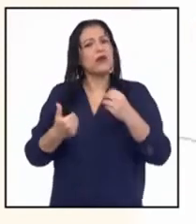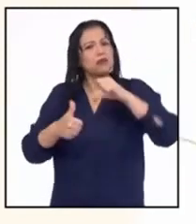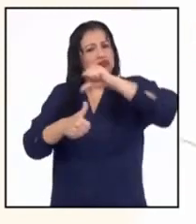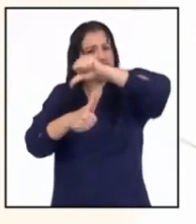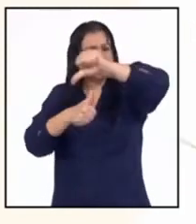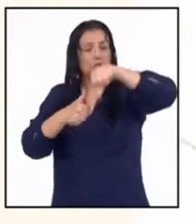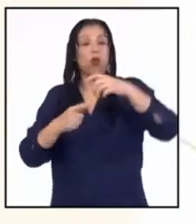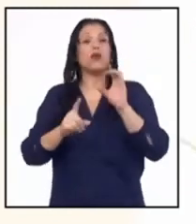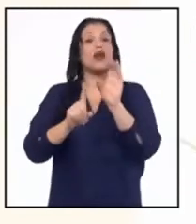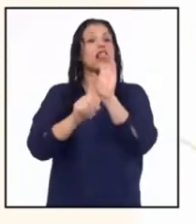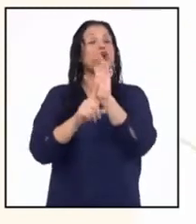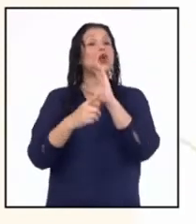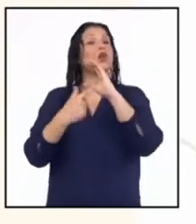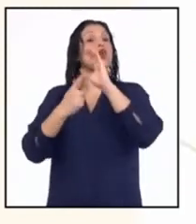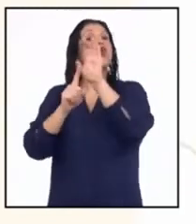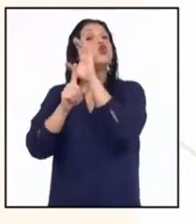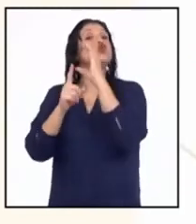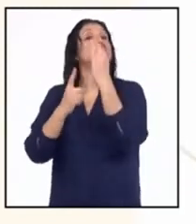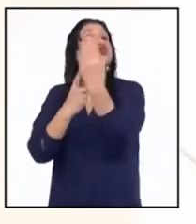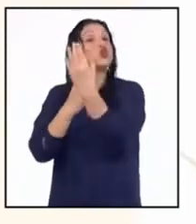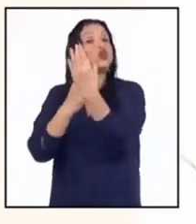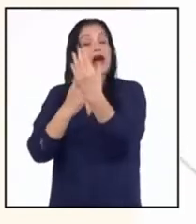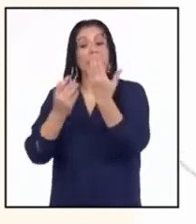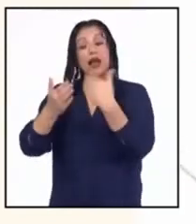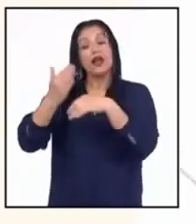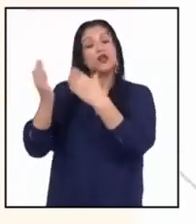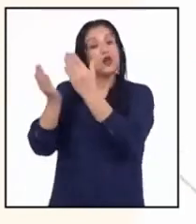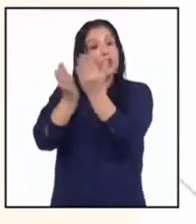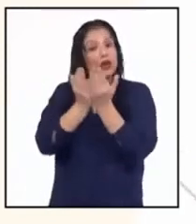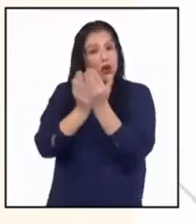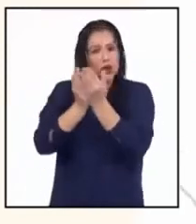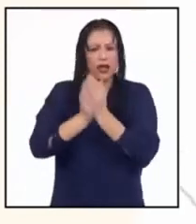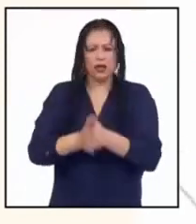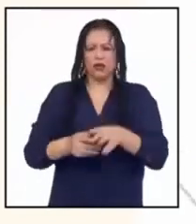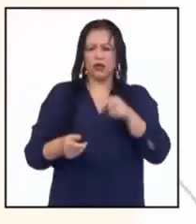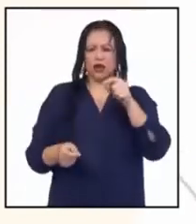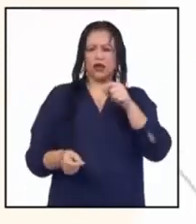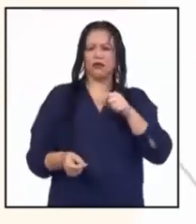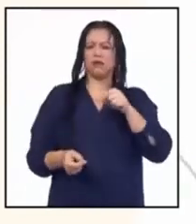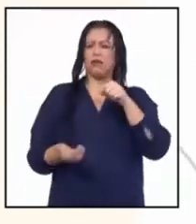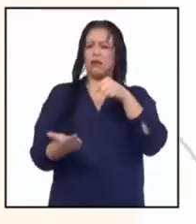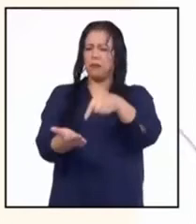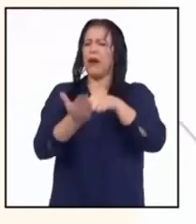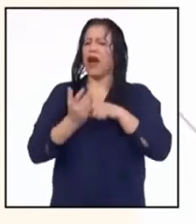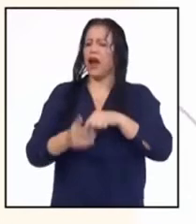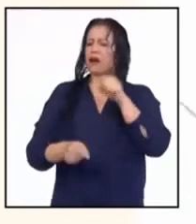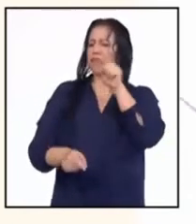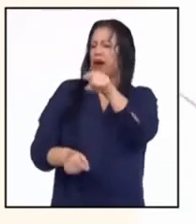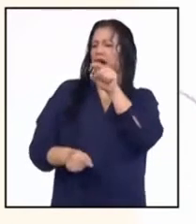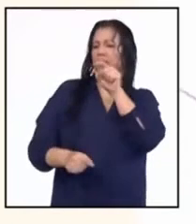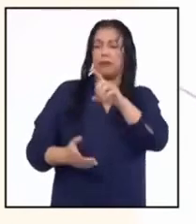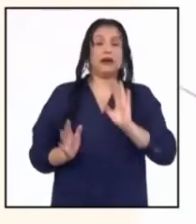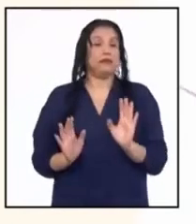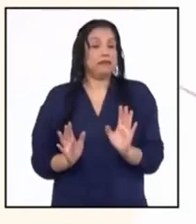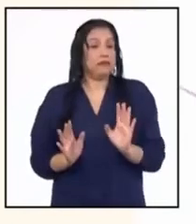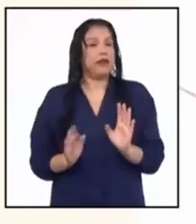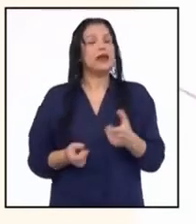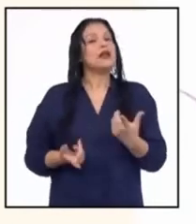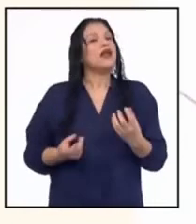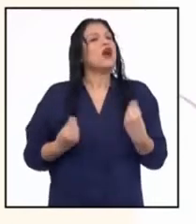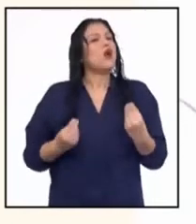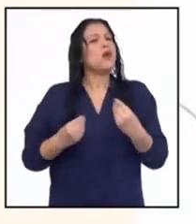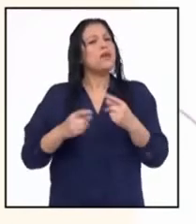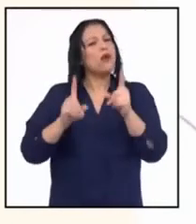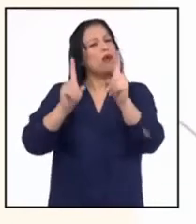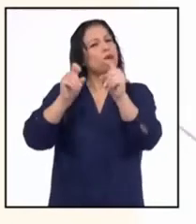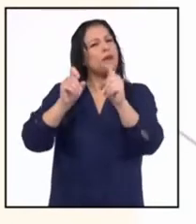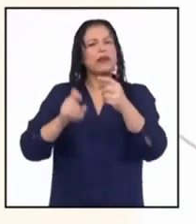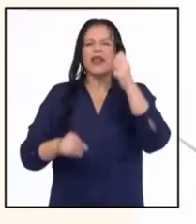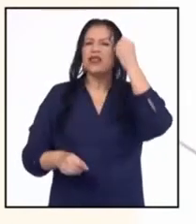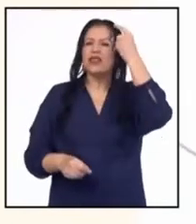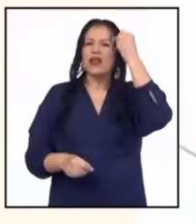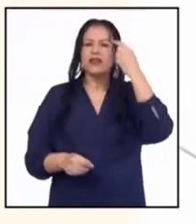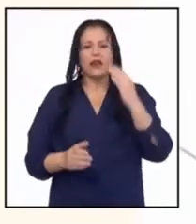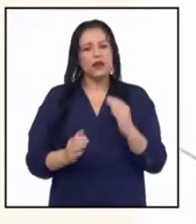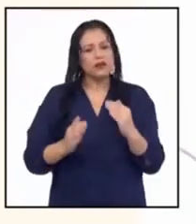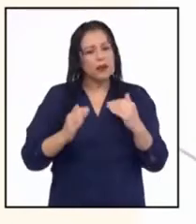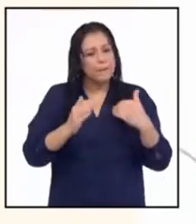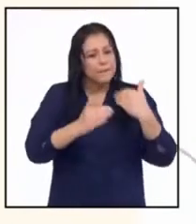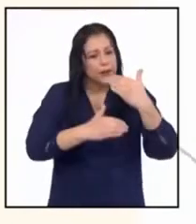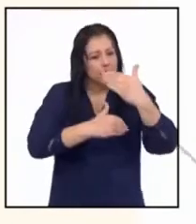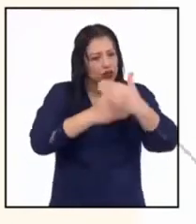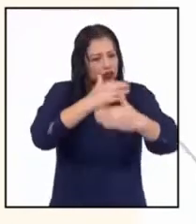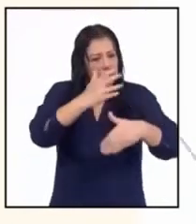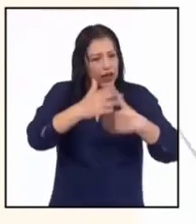con una cultura escolar formalista y autoritaria? ¿Cómo entienden los procesos que atraviesan